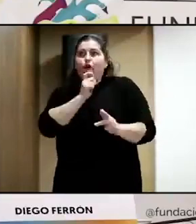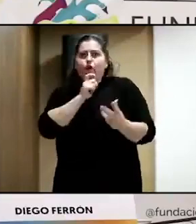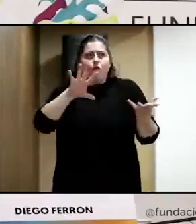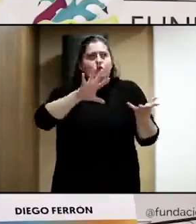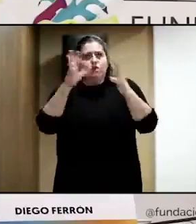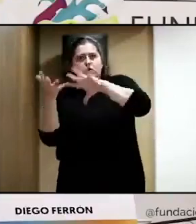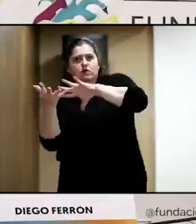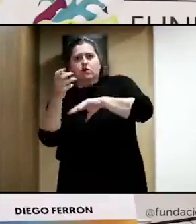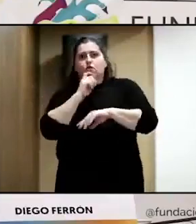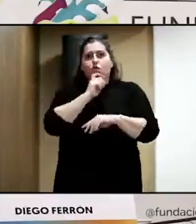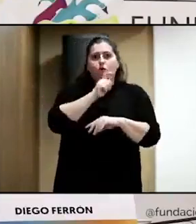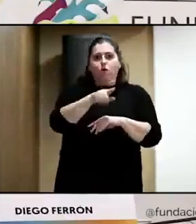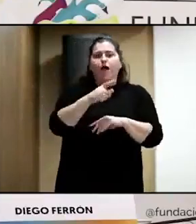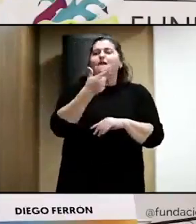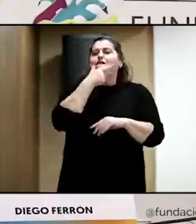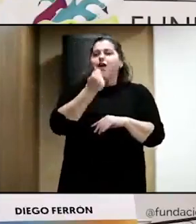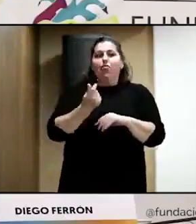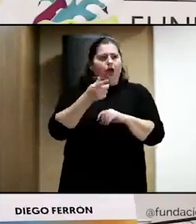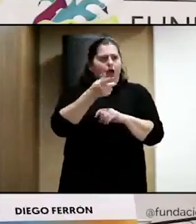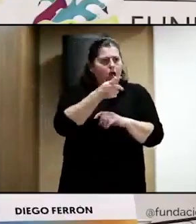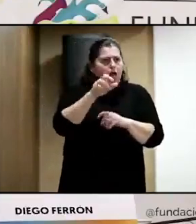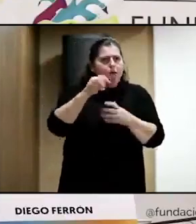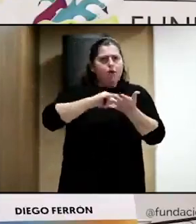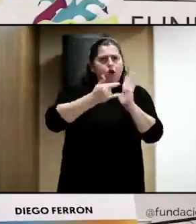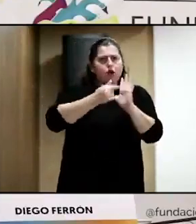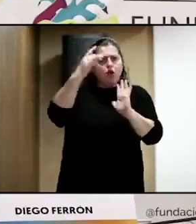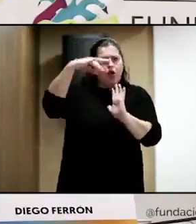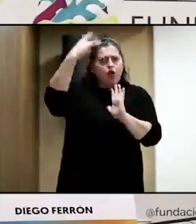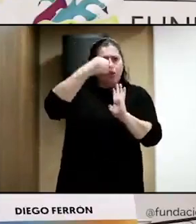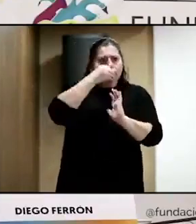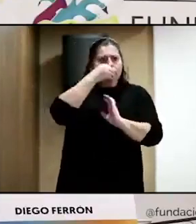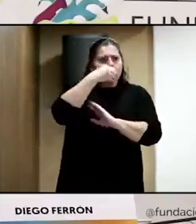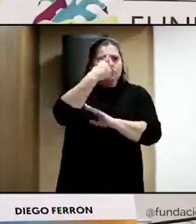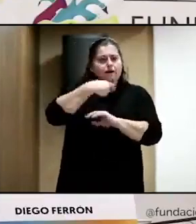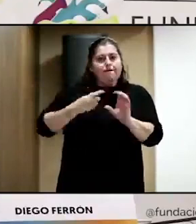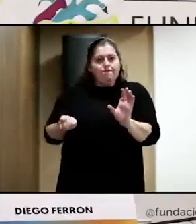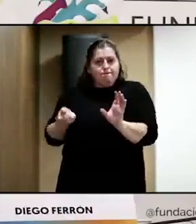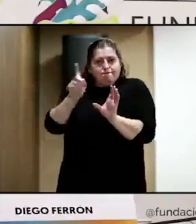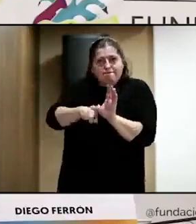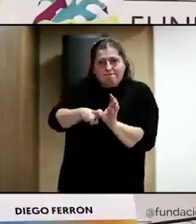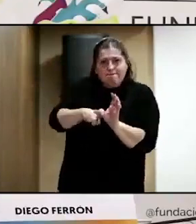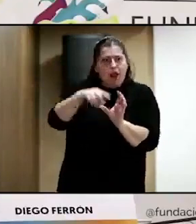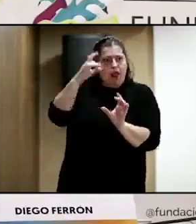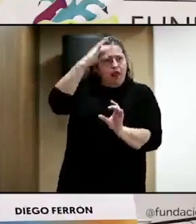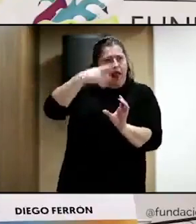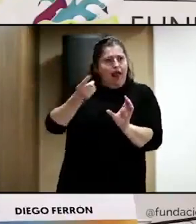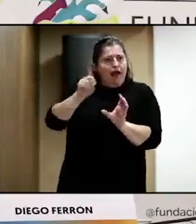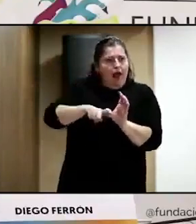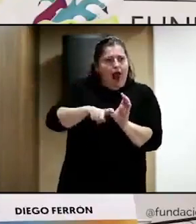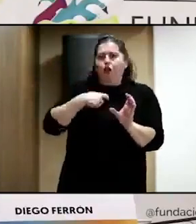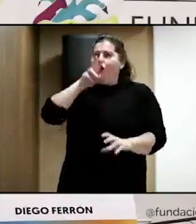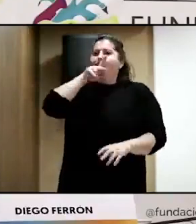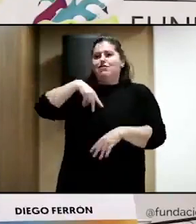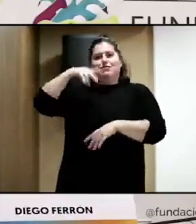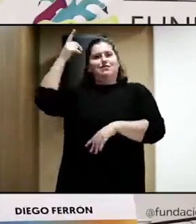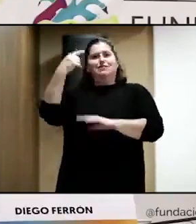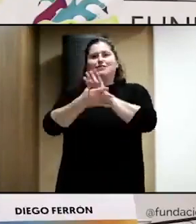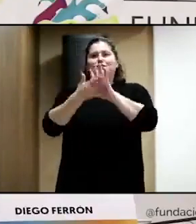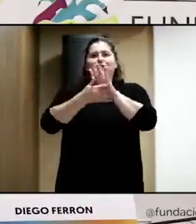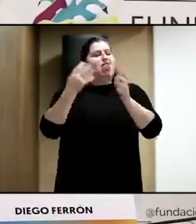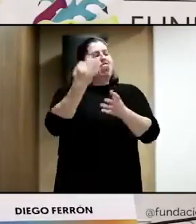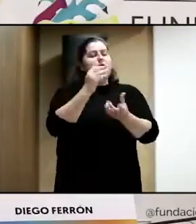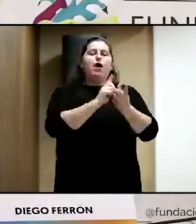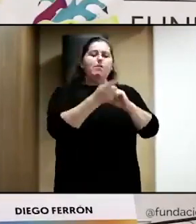planteo que es muy fácil sumarse a ideas que tienen a personas que las llevan a cabo. O hablar es facilísimo. Decir que las cosas tienen que